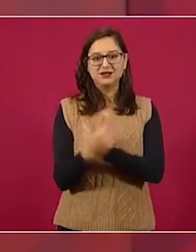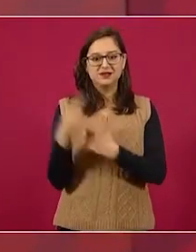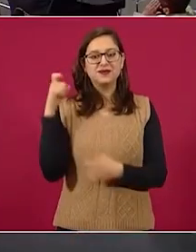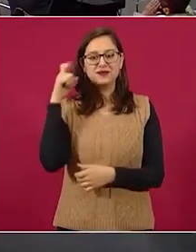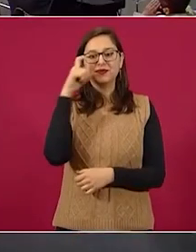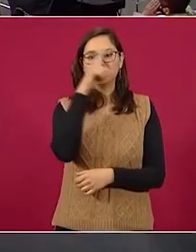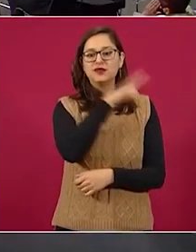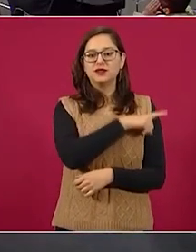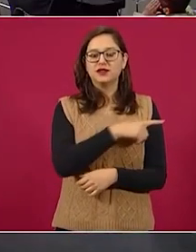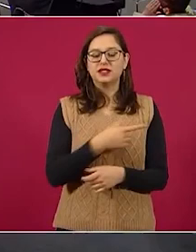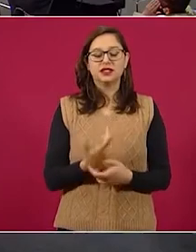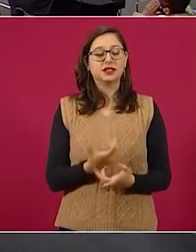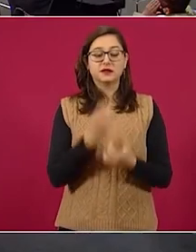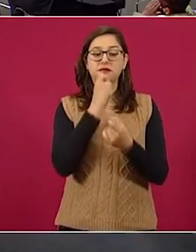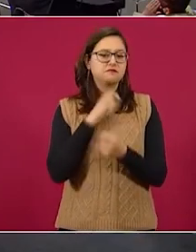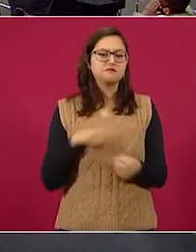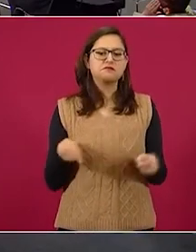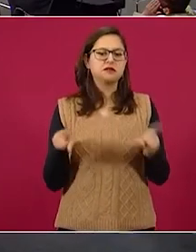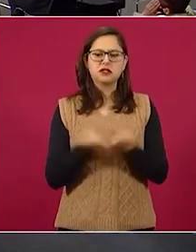Las hortalizas.